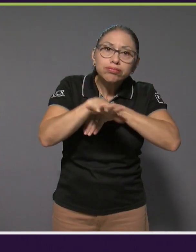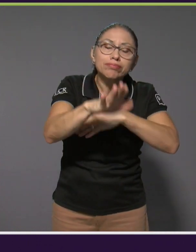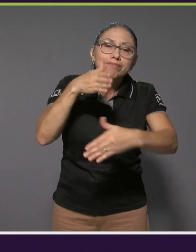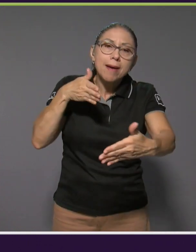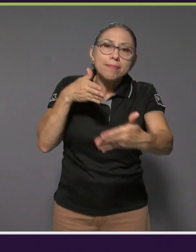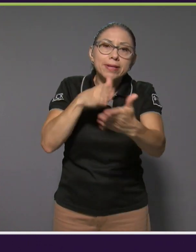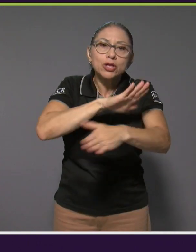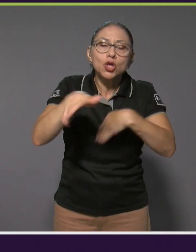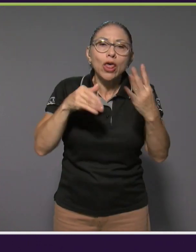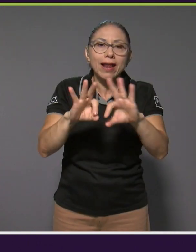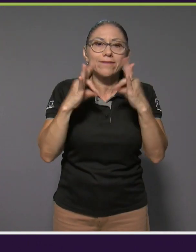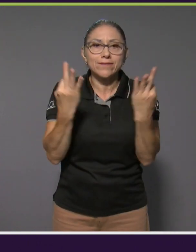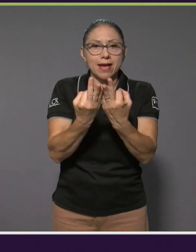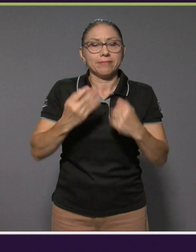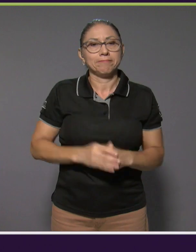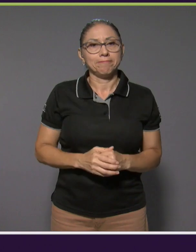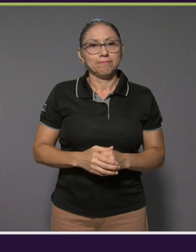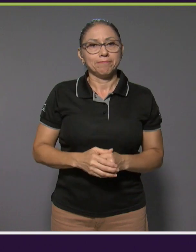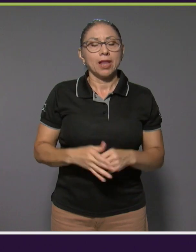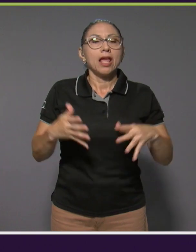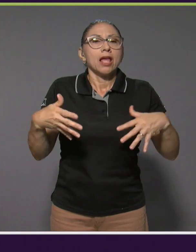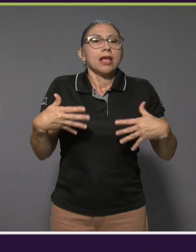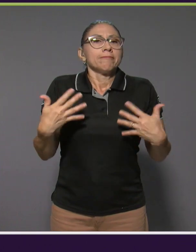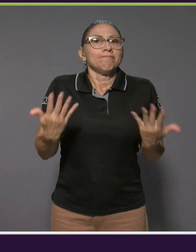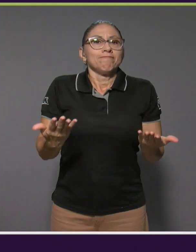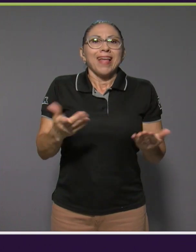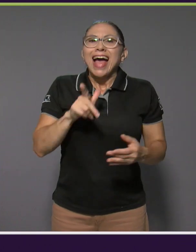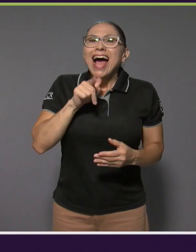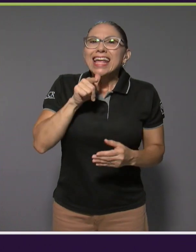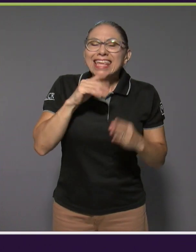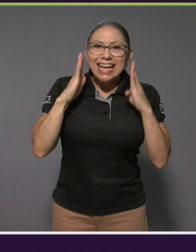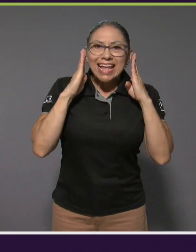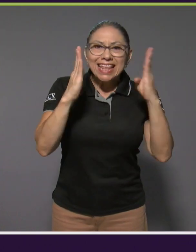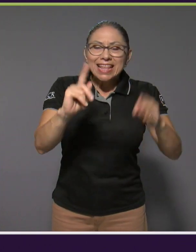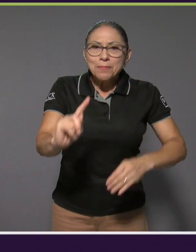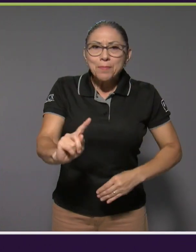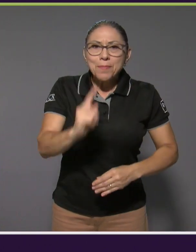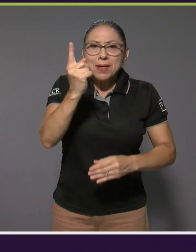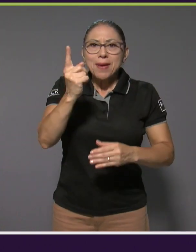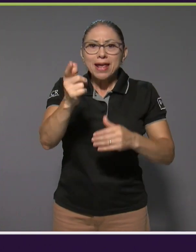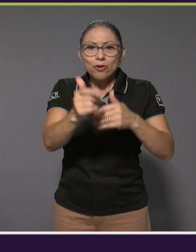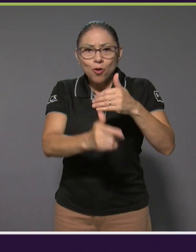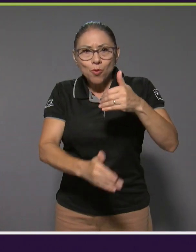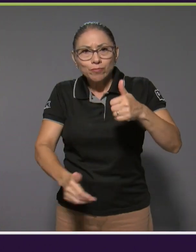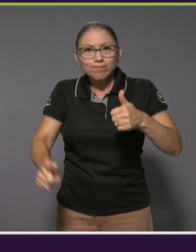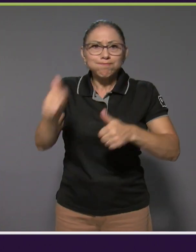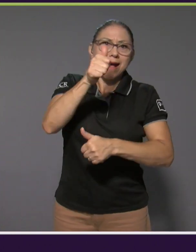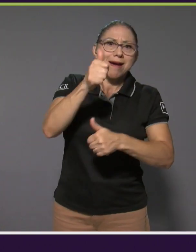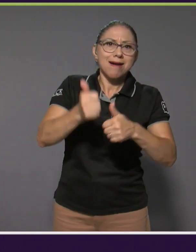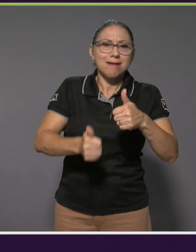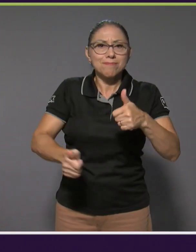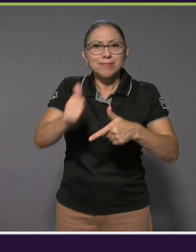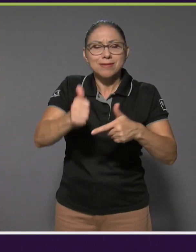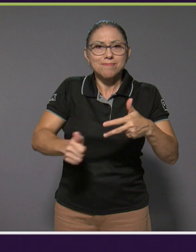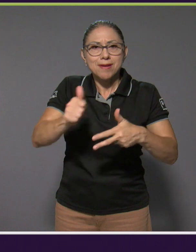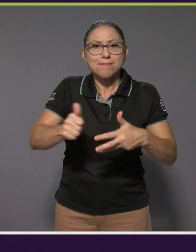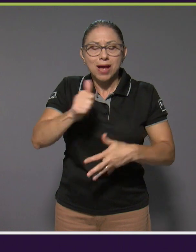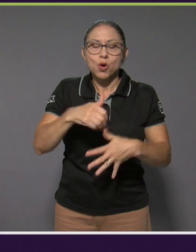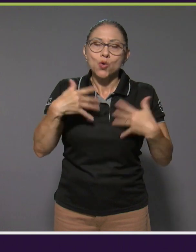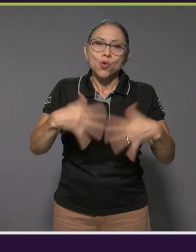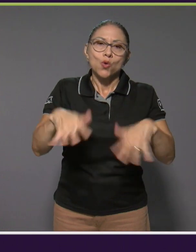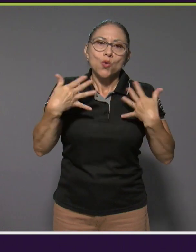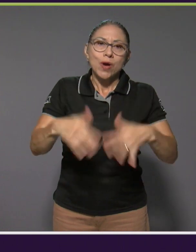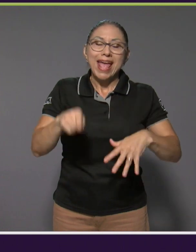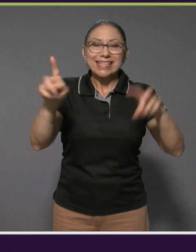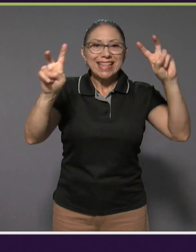El cómo llegar, a quién atender primero es un tema bastante interesante, es un tema que nos tiene con un